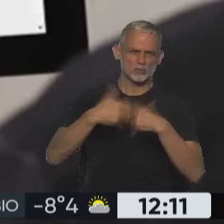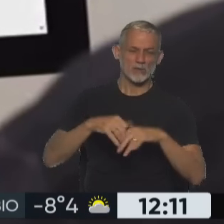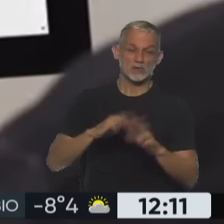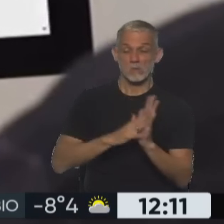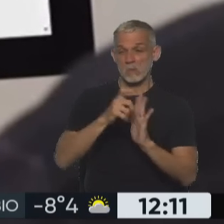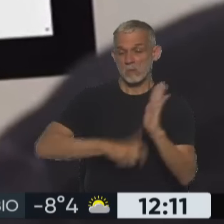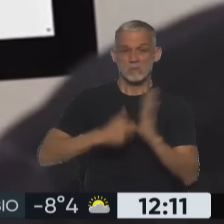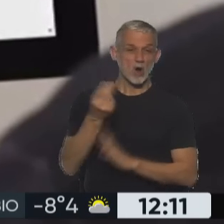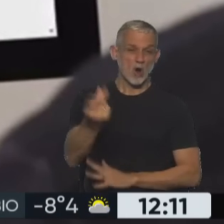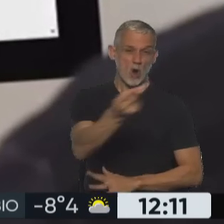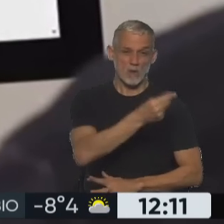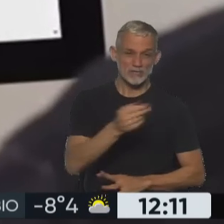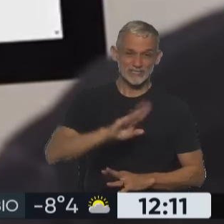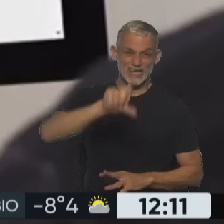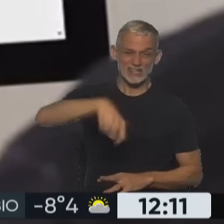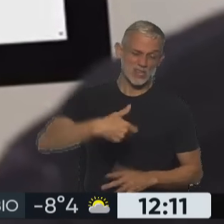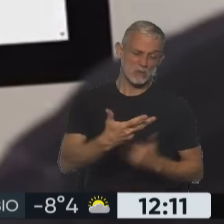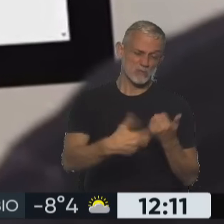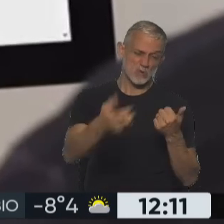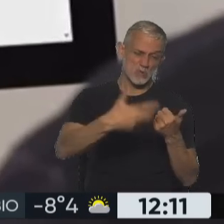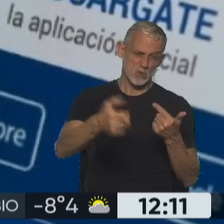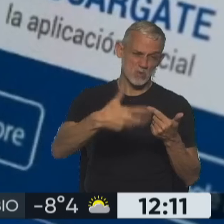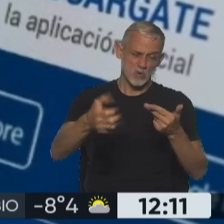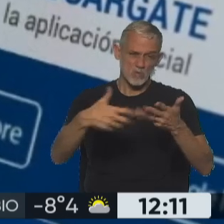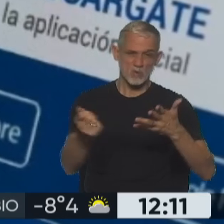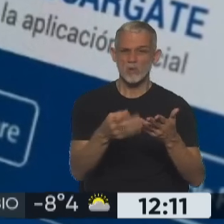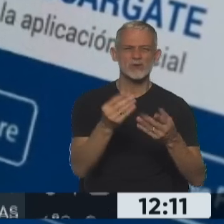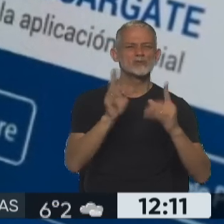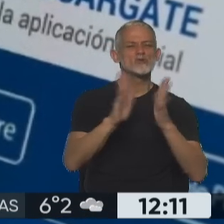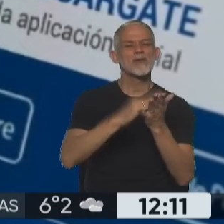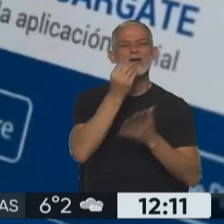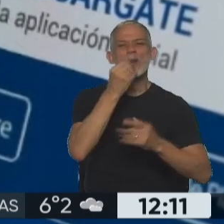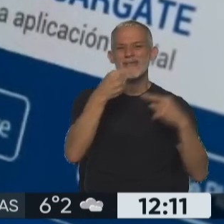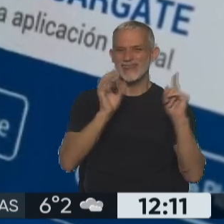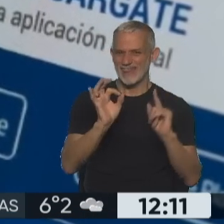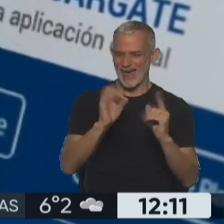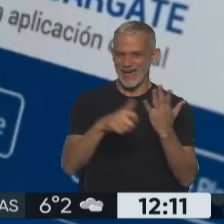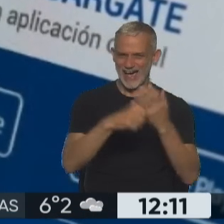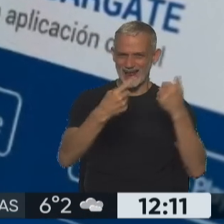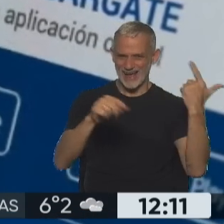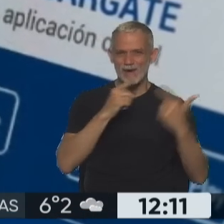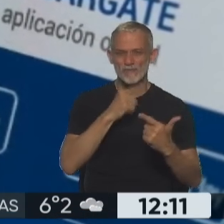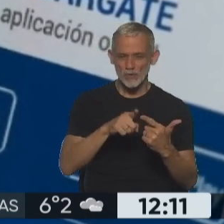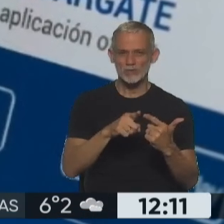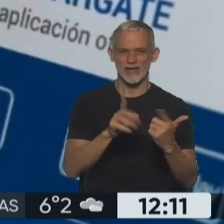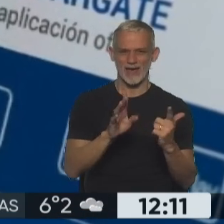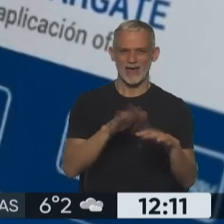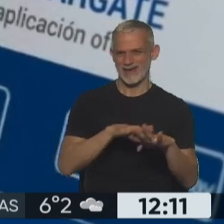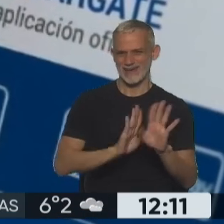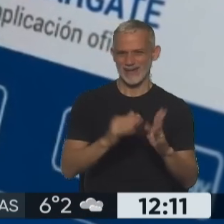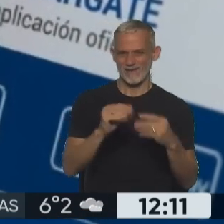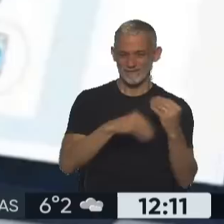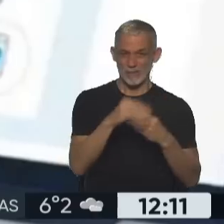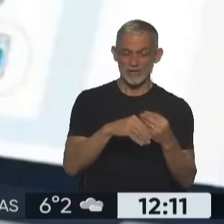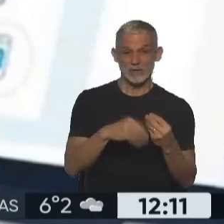monotributista compra con la tarjeta de débito todo lo que tiene que ver relacionado a la canasta básica familiar. Y a